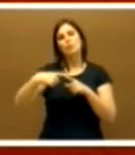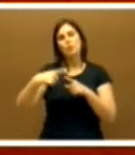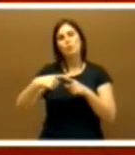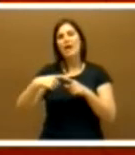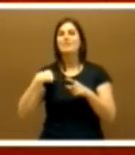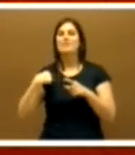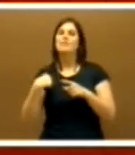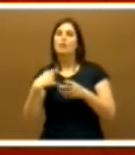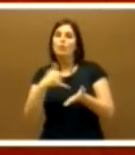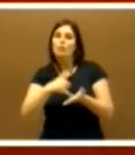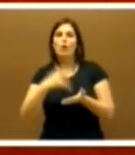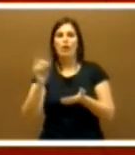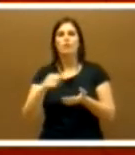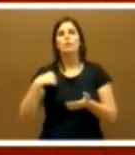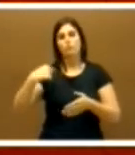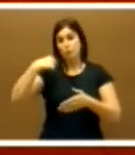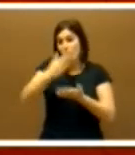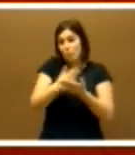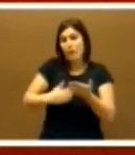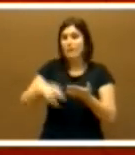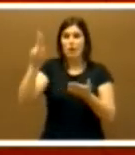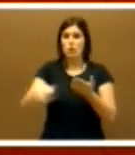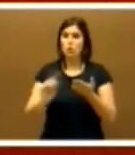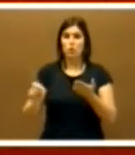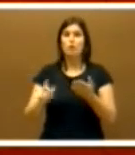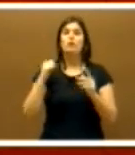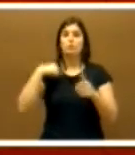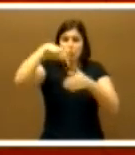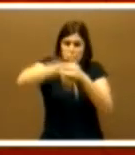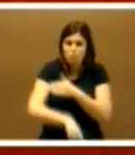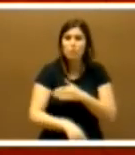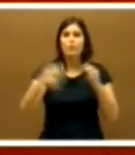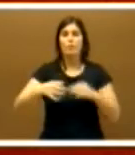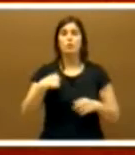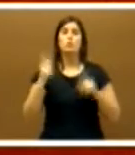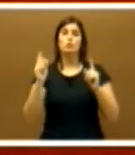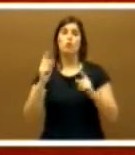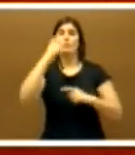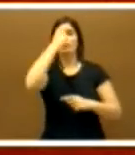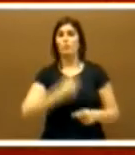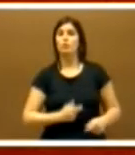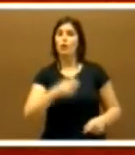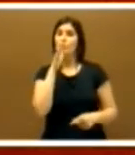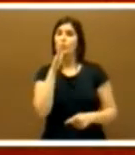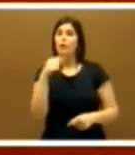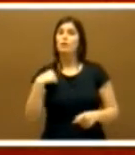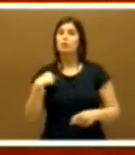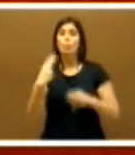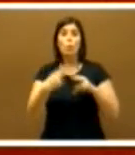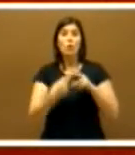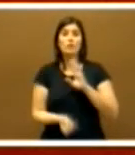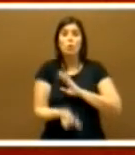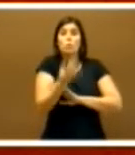prosa. No soy un poeta. Simplemente una persona. Porque no nací político.